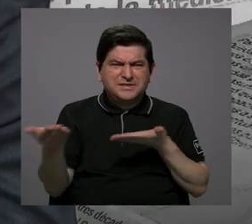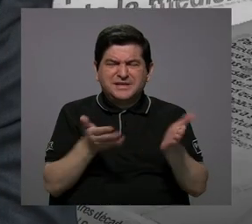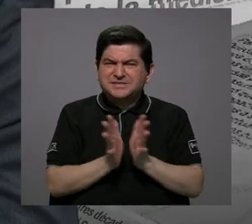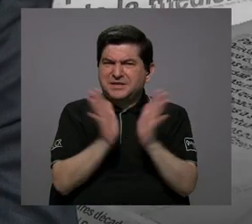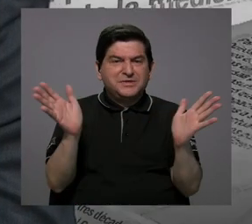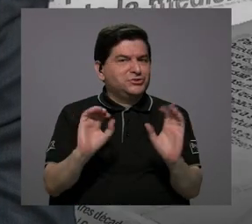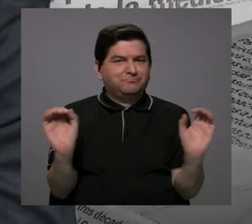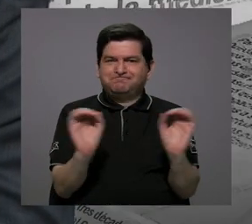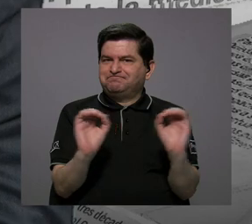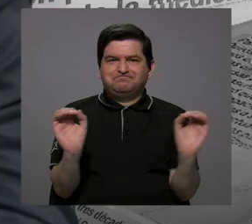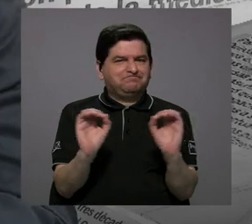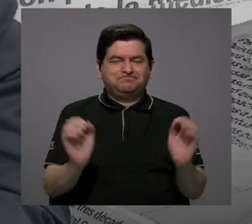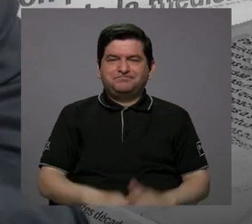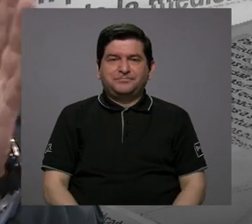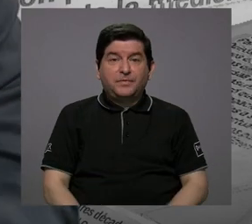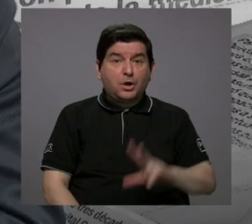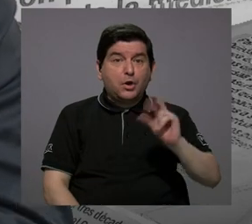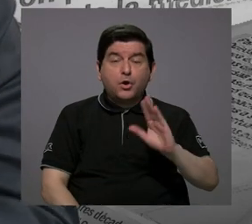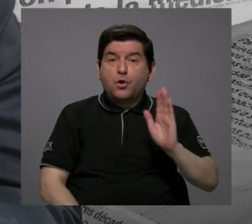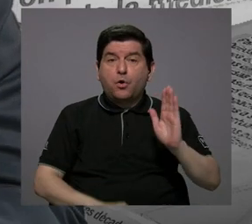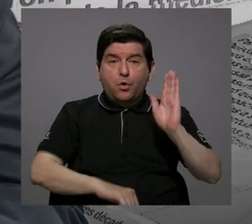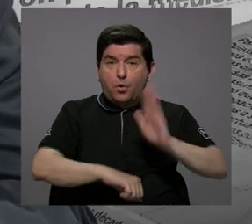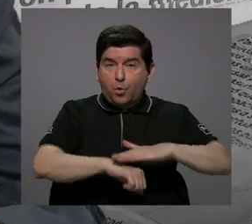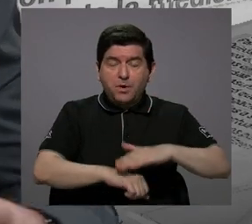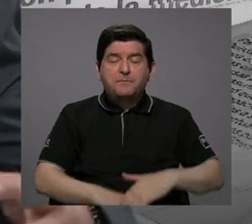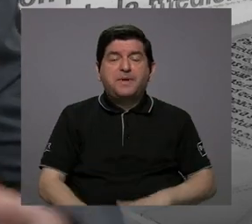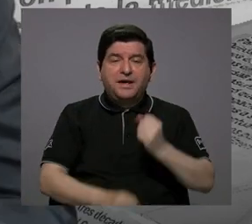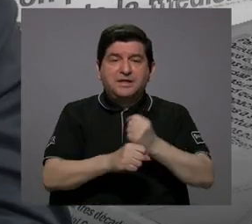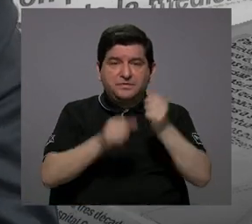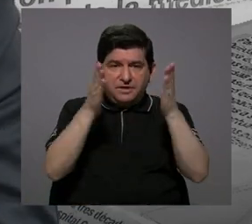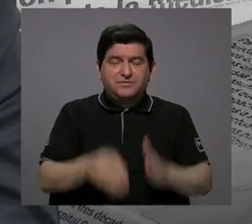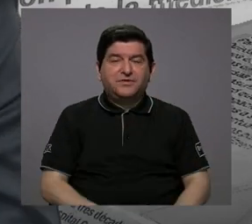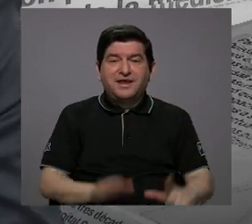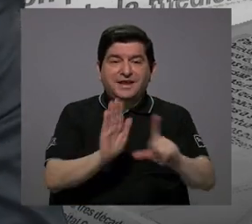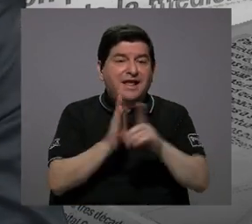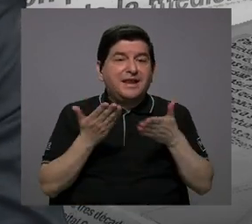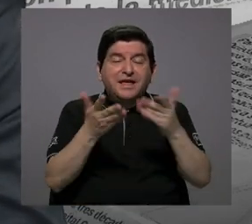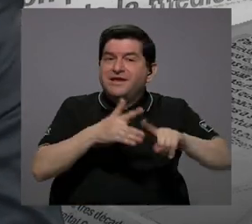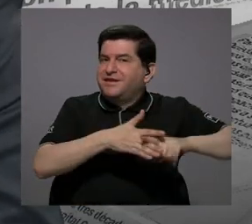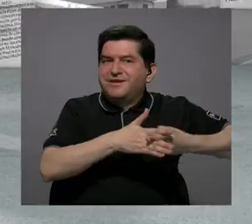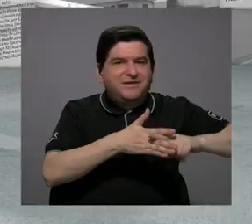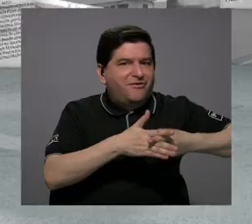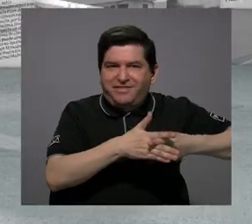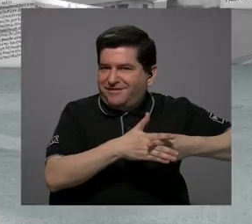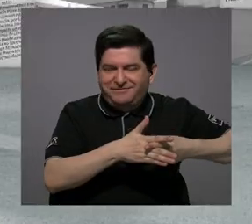públicos. Y no es culpa de los servidores, ¿verdad? Es que la ley no da las herramientas.